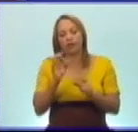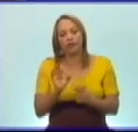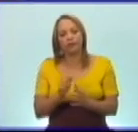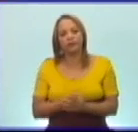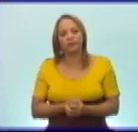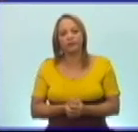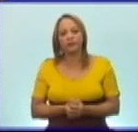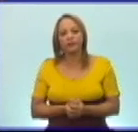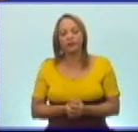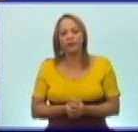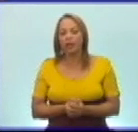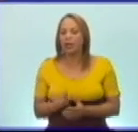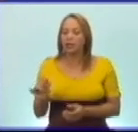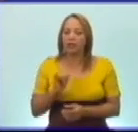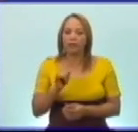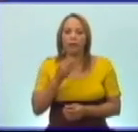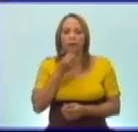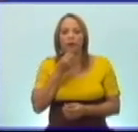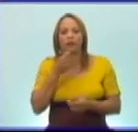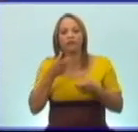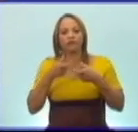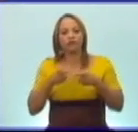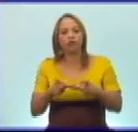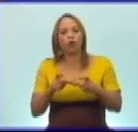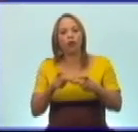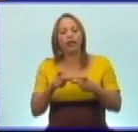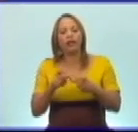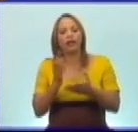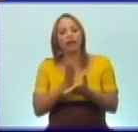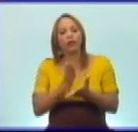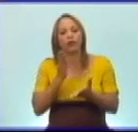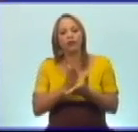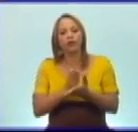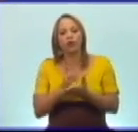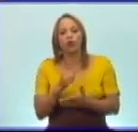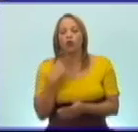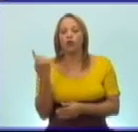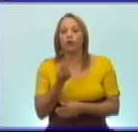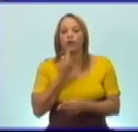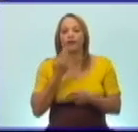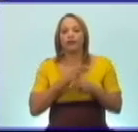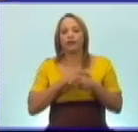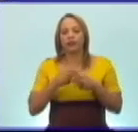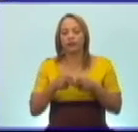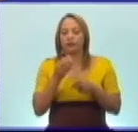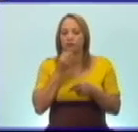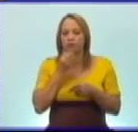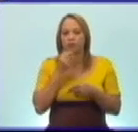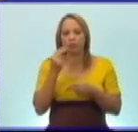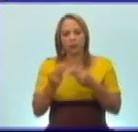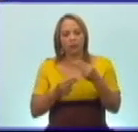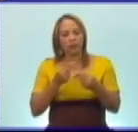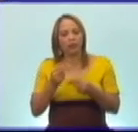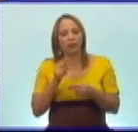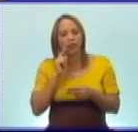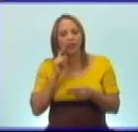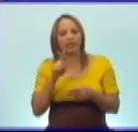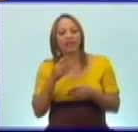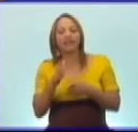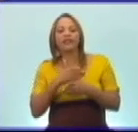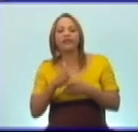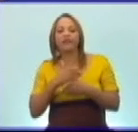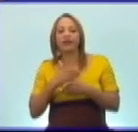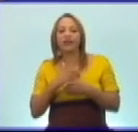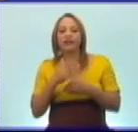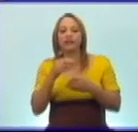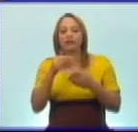También no descuidamos el software educativo de nuestra historia, que como ustedes ven, tiene distintas